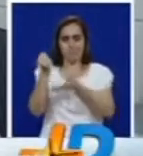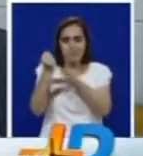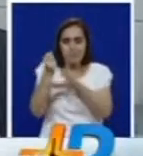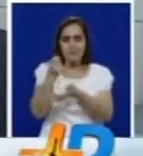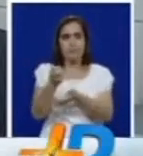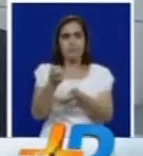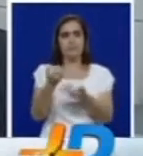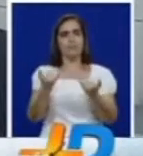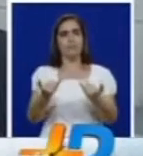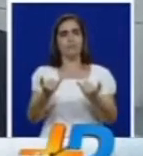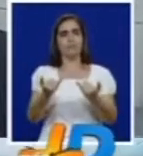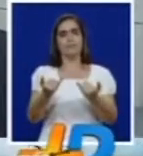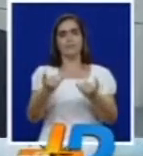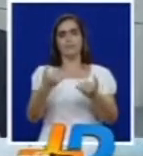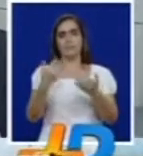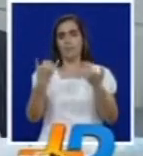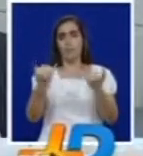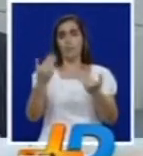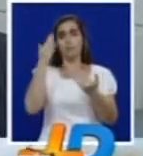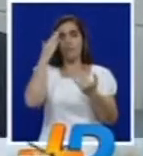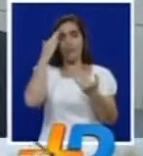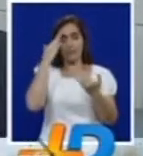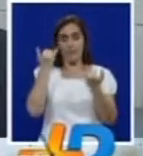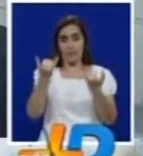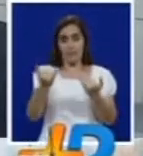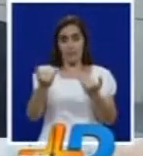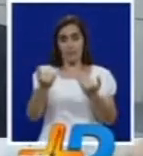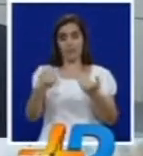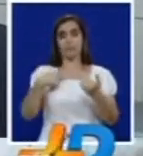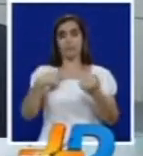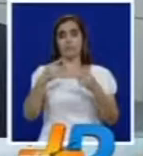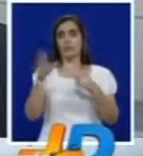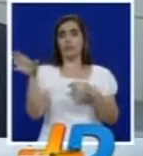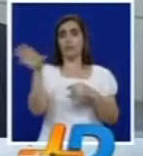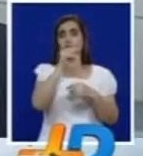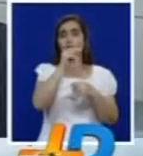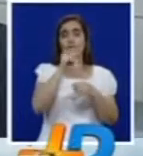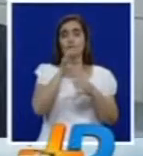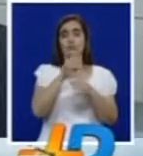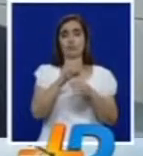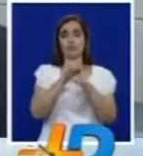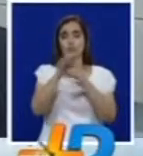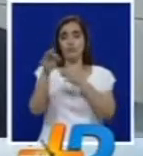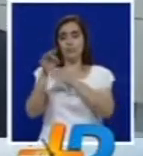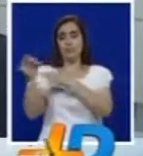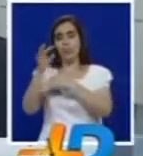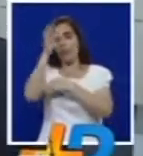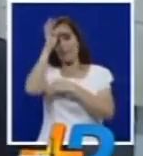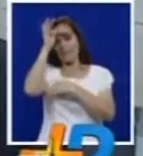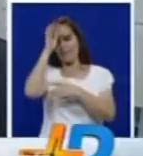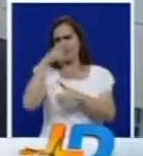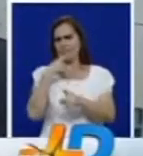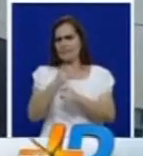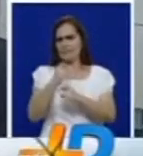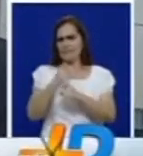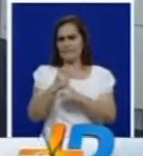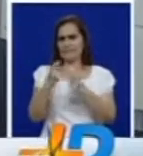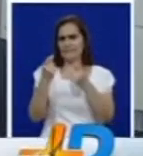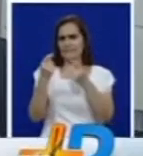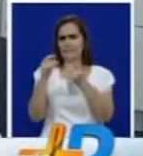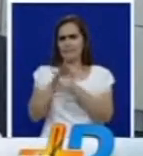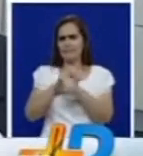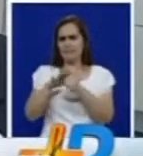de la crisis que en este día hoy presenta la salud logramos ver que las instituciones